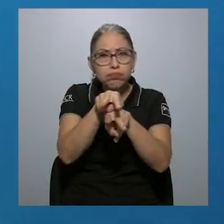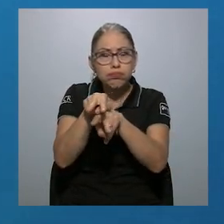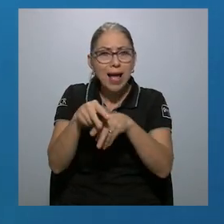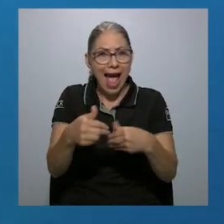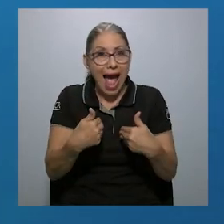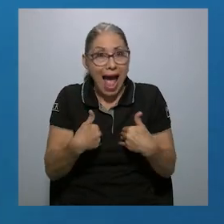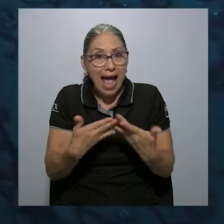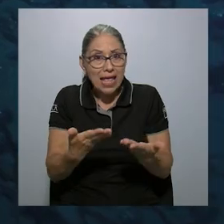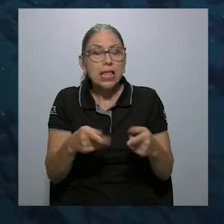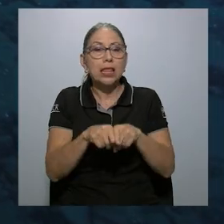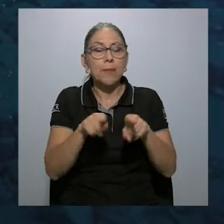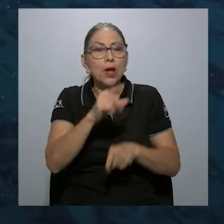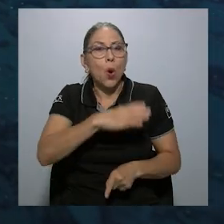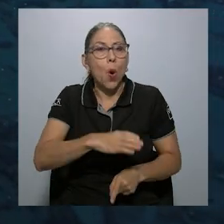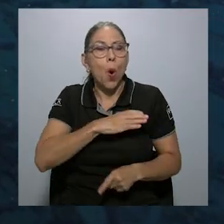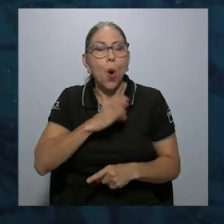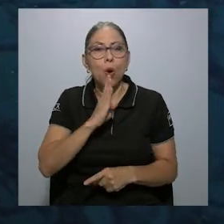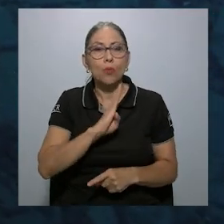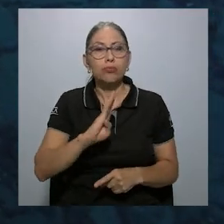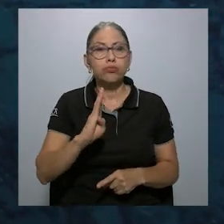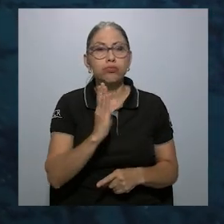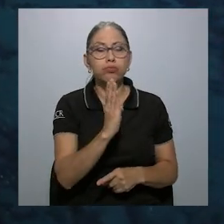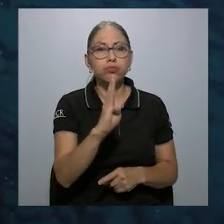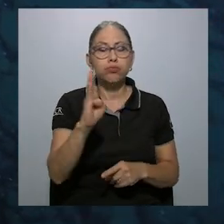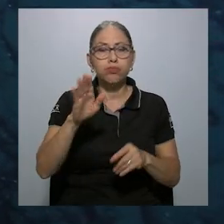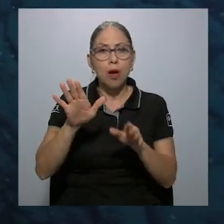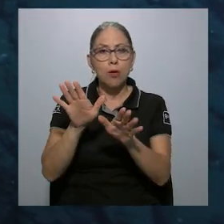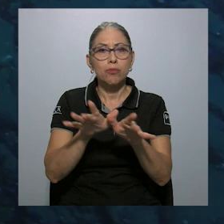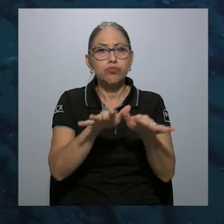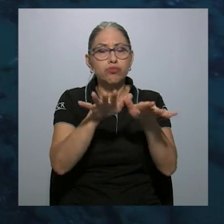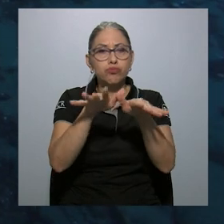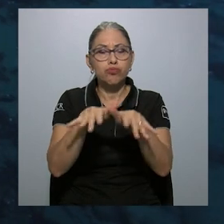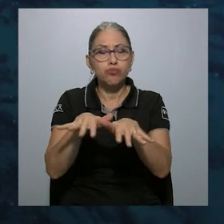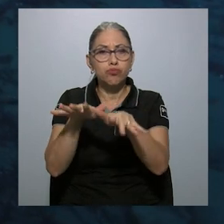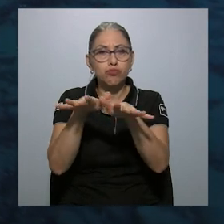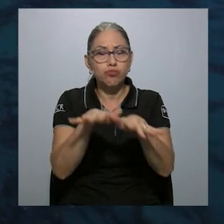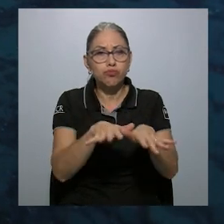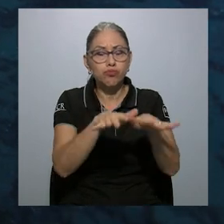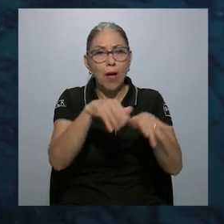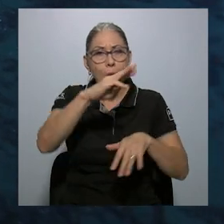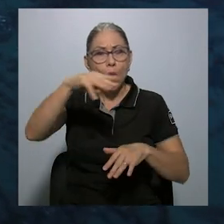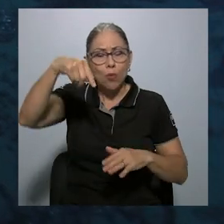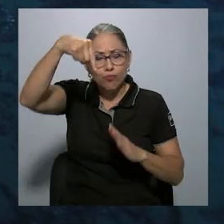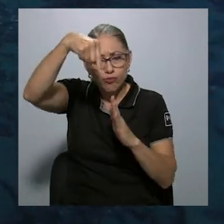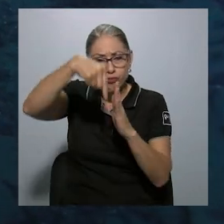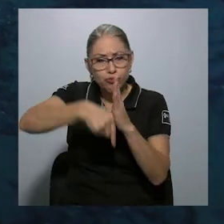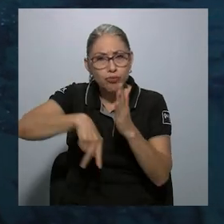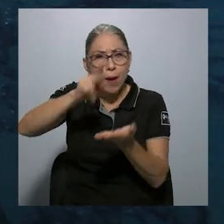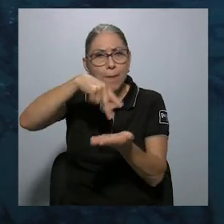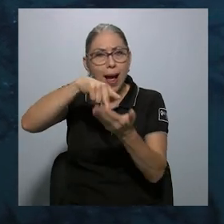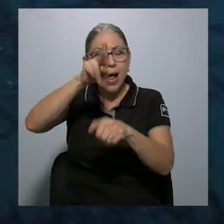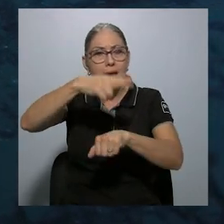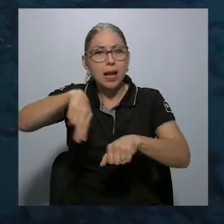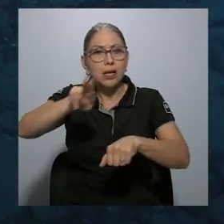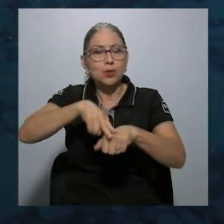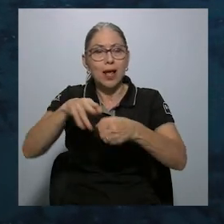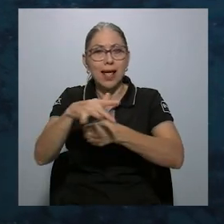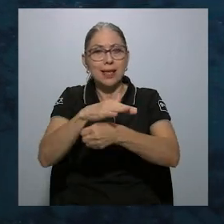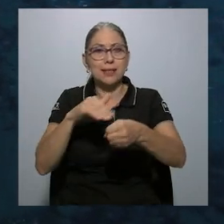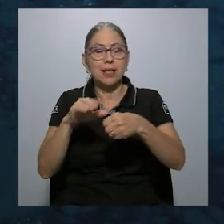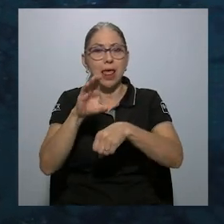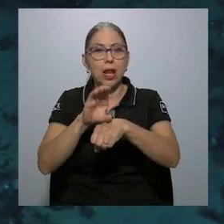presencia y el comportamiento de los tiburones y rayas en las aguas profundas del Parque Nacional Isla del Coco.